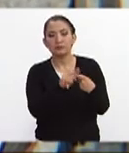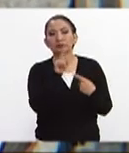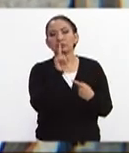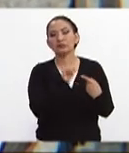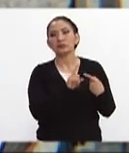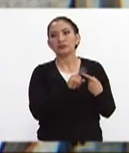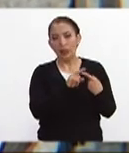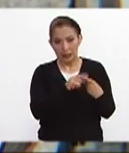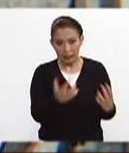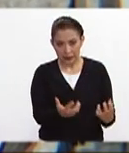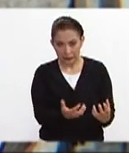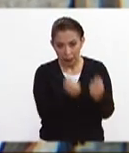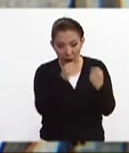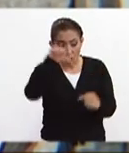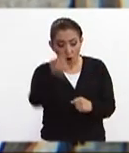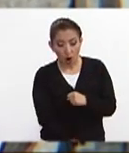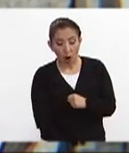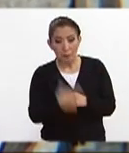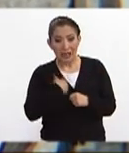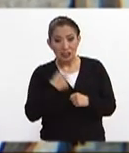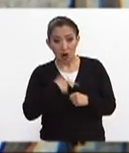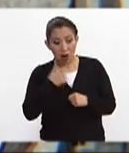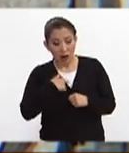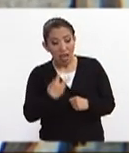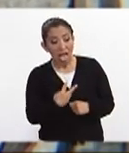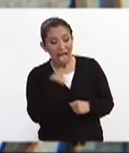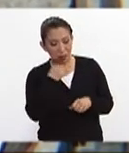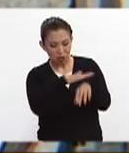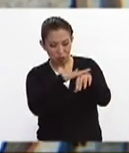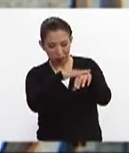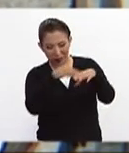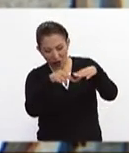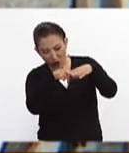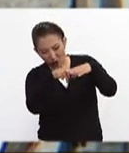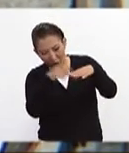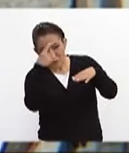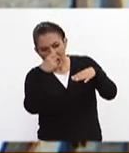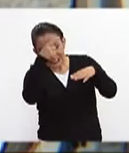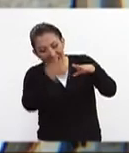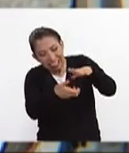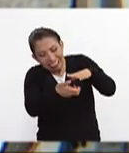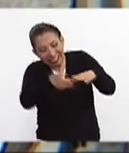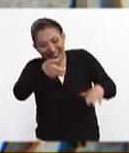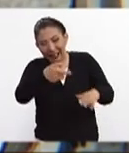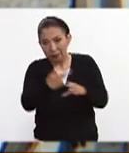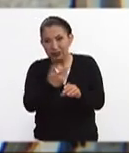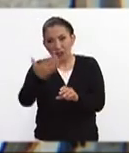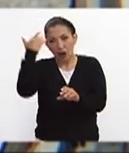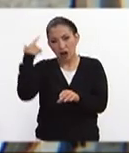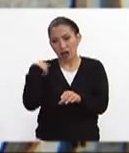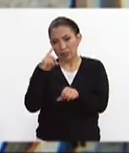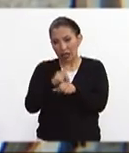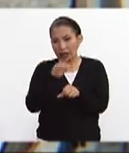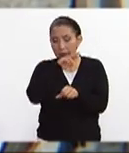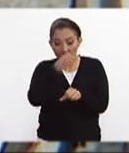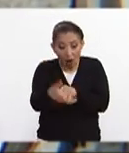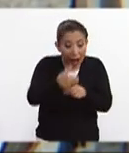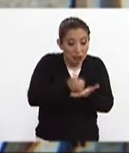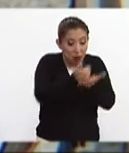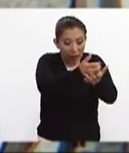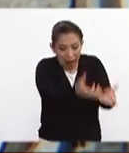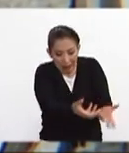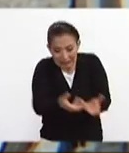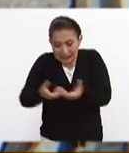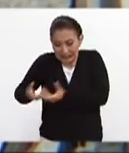el rescate inmediato de las víctimas superficiales o de fácil acceso, que fue lo que ocurrió los primeros días, donde